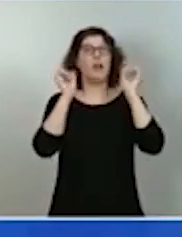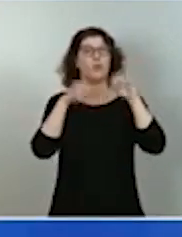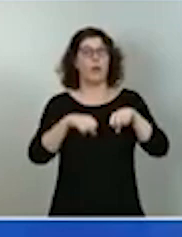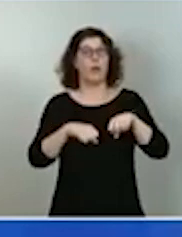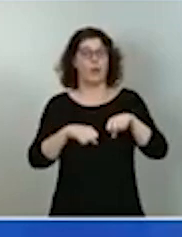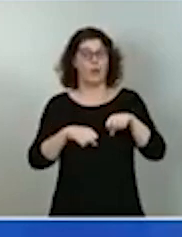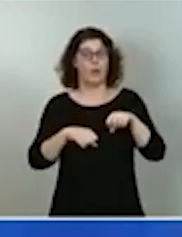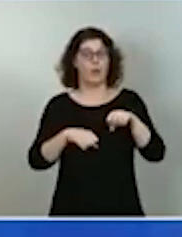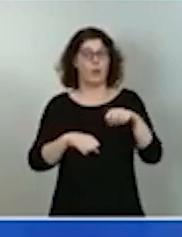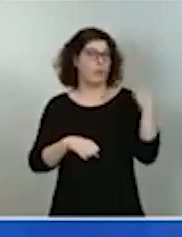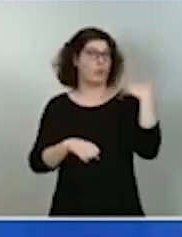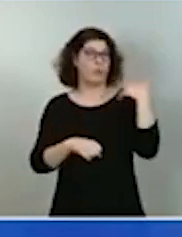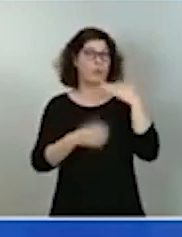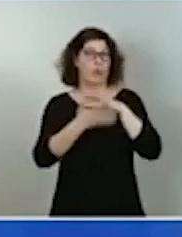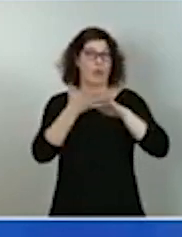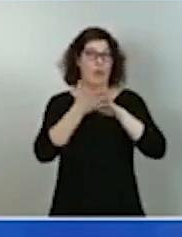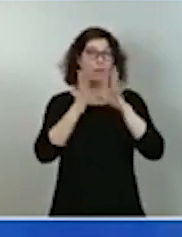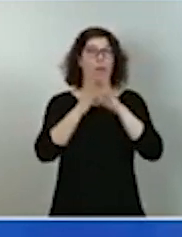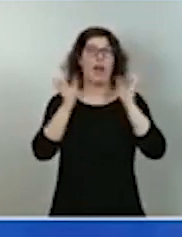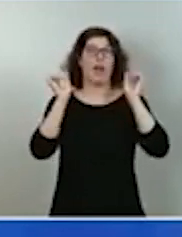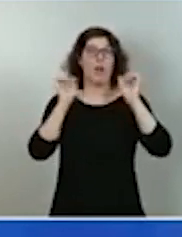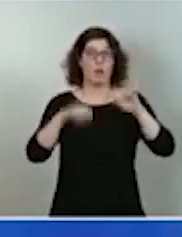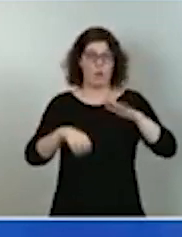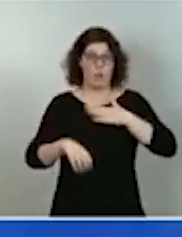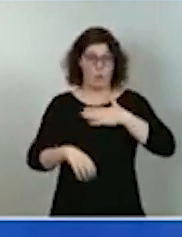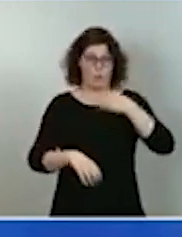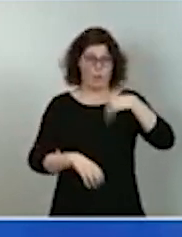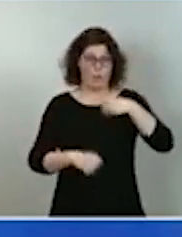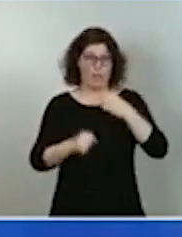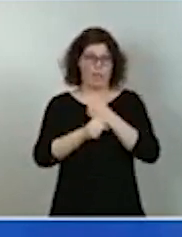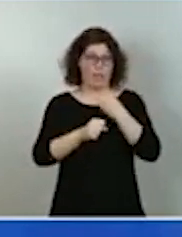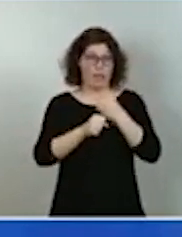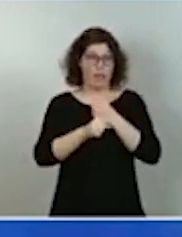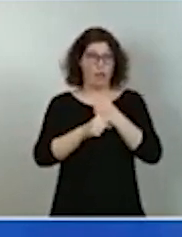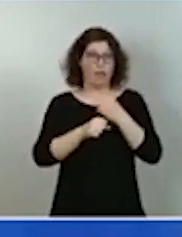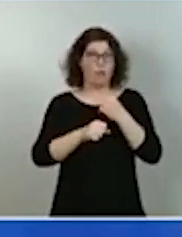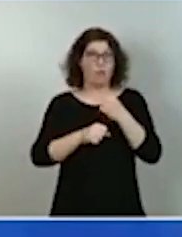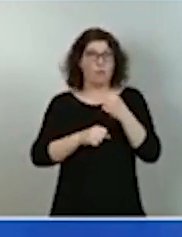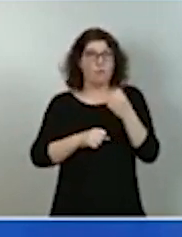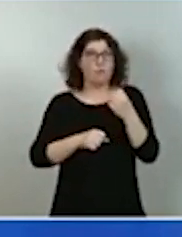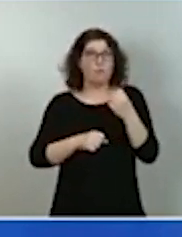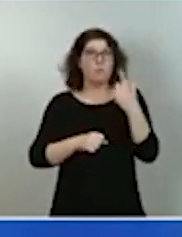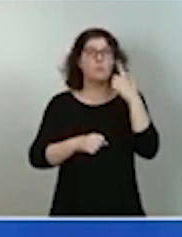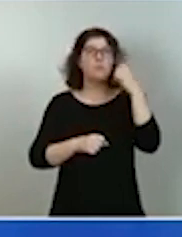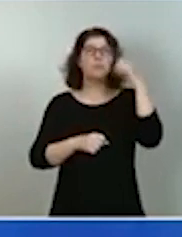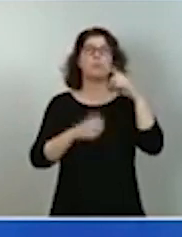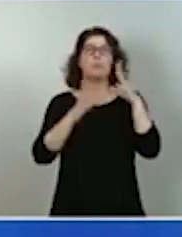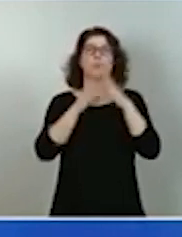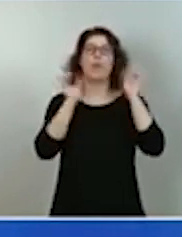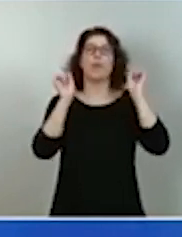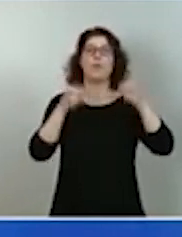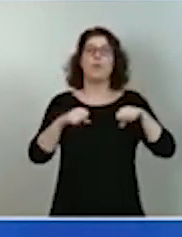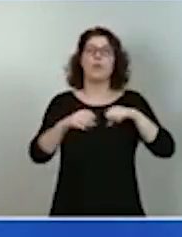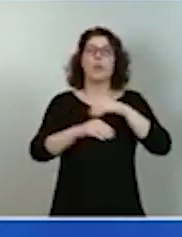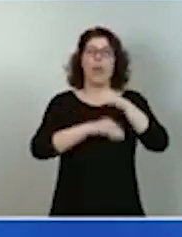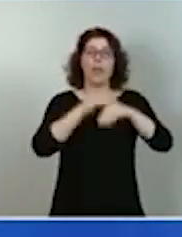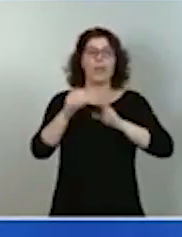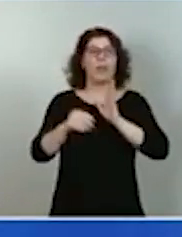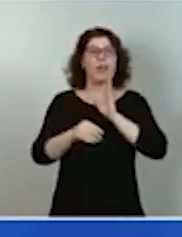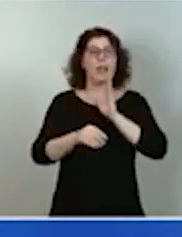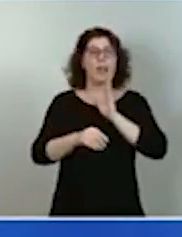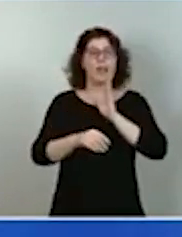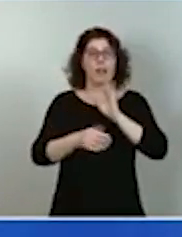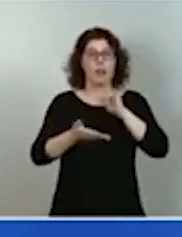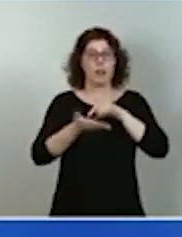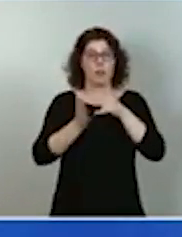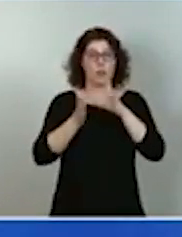importante de nuestro presidente que de alguna manera corrige la dirección que había tomado el proyecto de la Unión